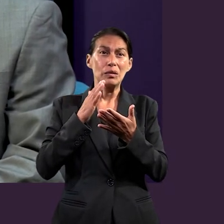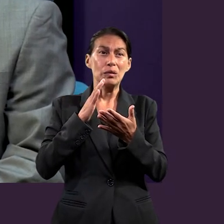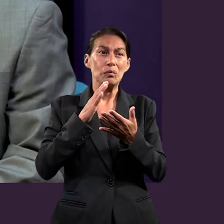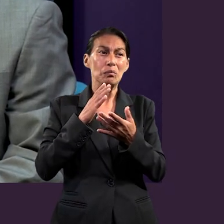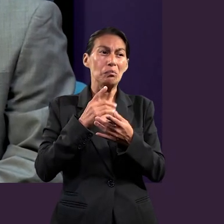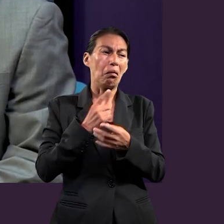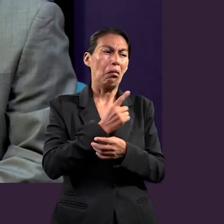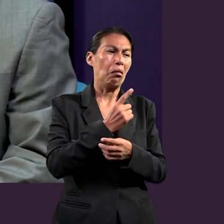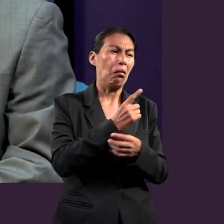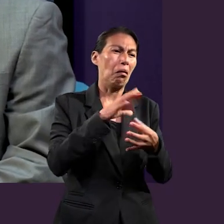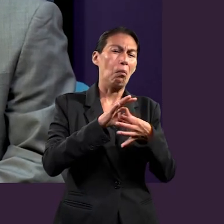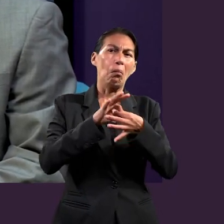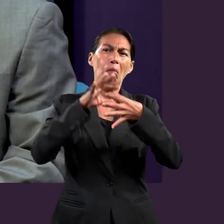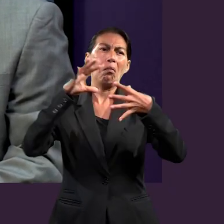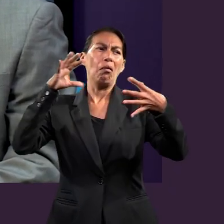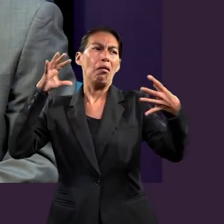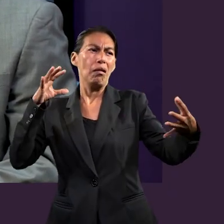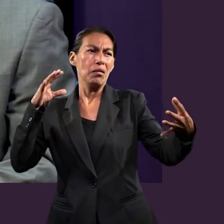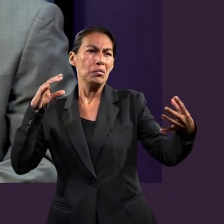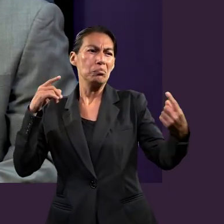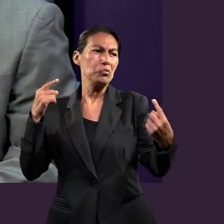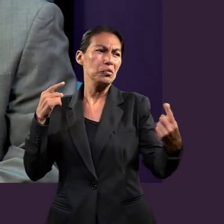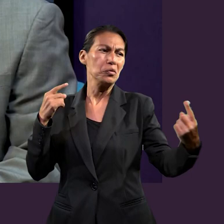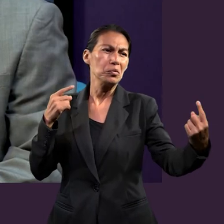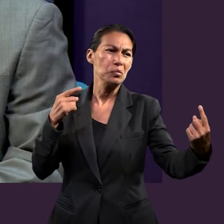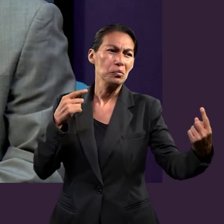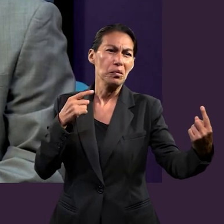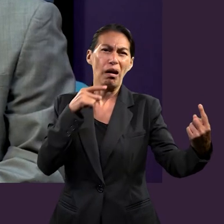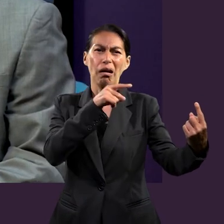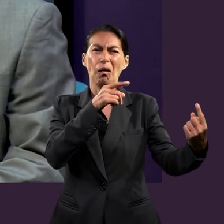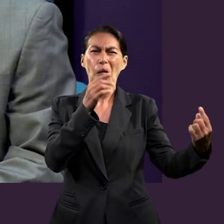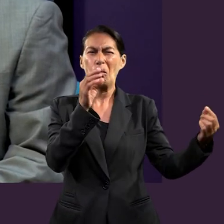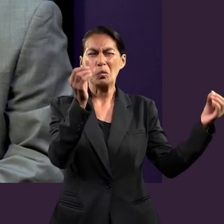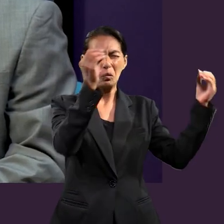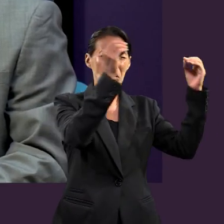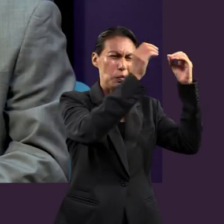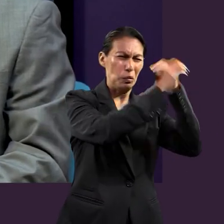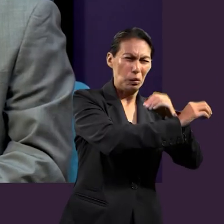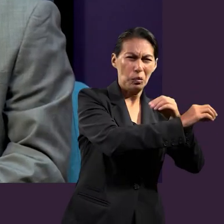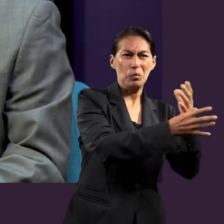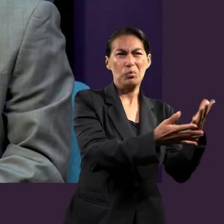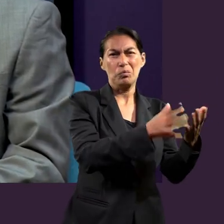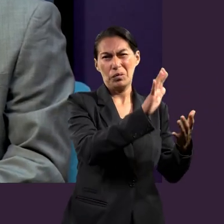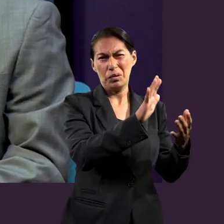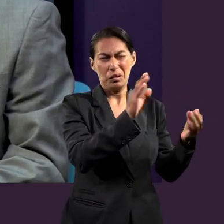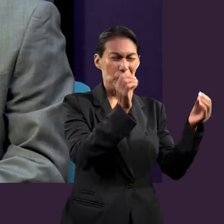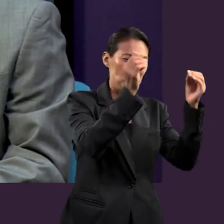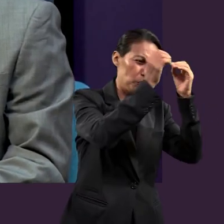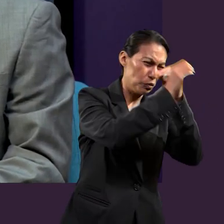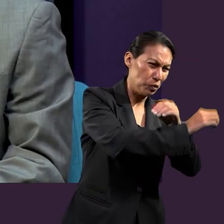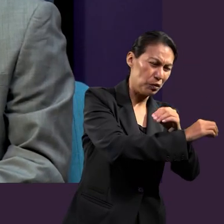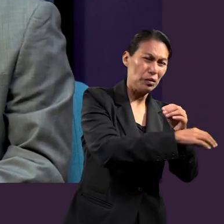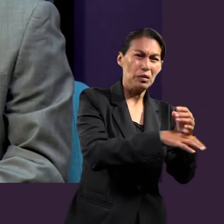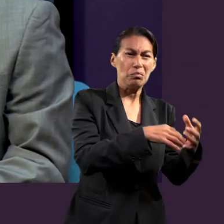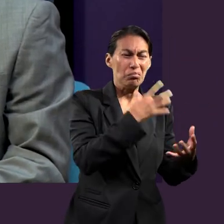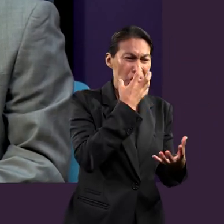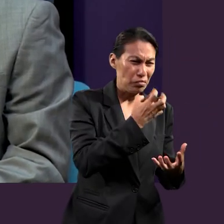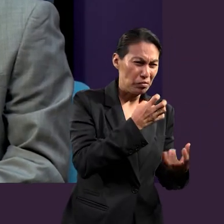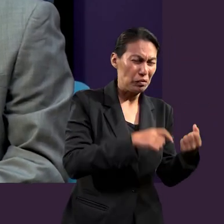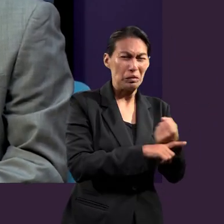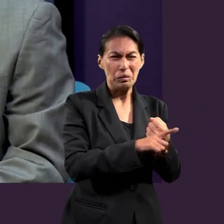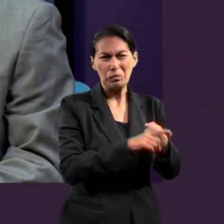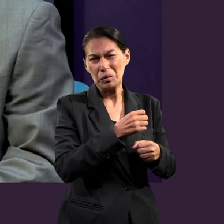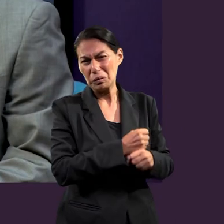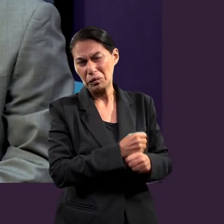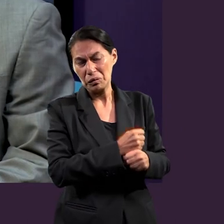parte de las tinieblas. Entonces, al ser renovados en Cristo, somos nueva criatura. Pero, quieras o no, si uno